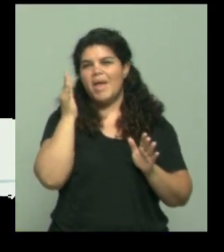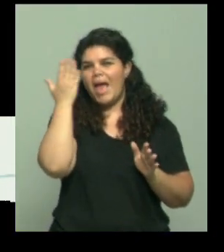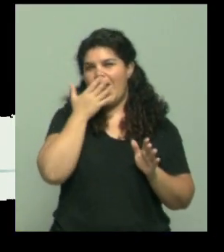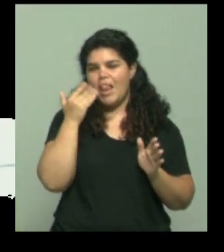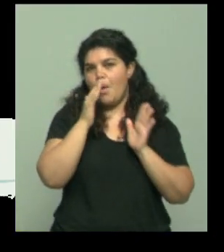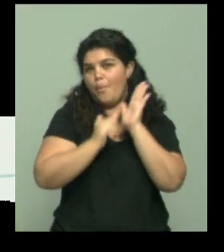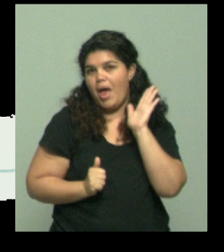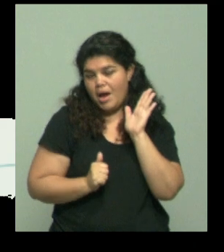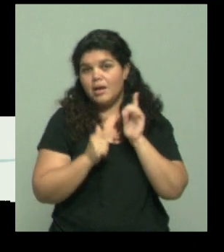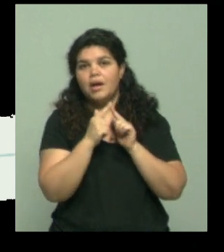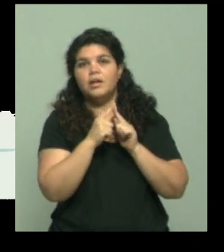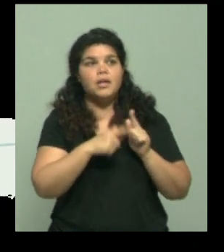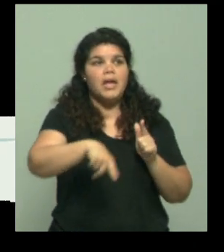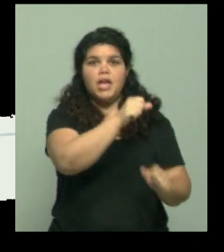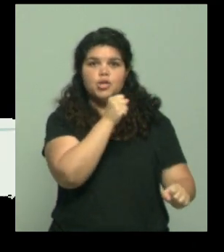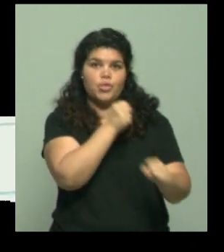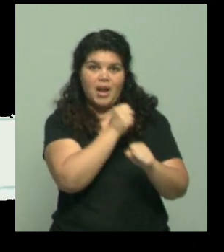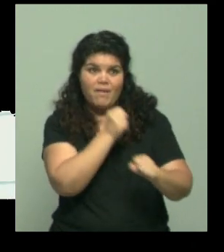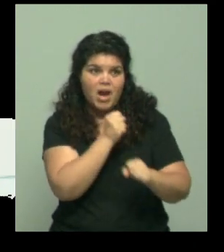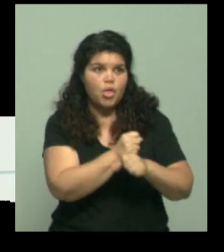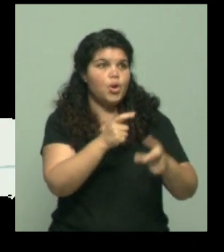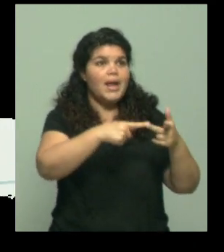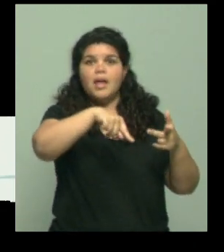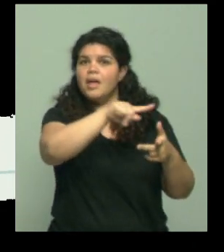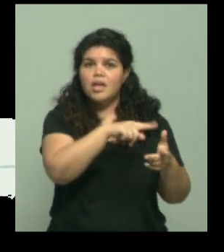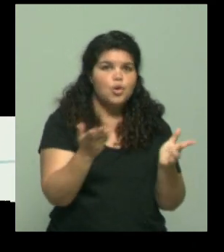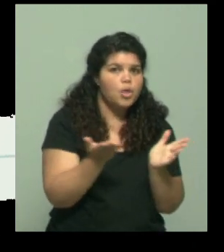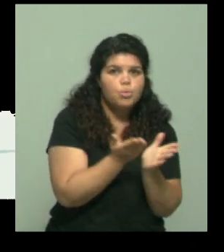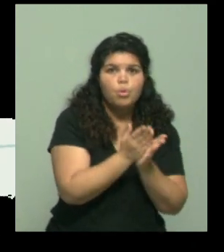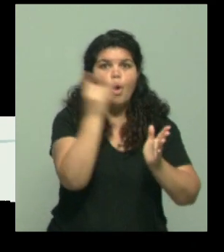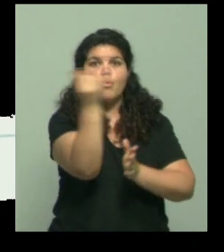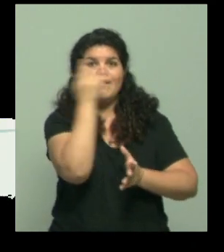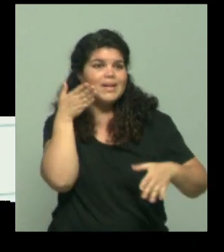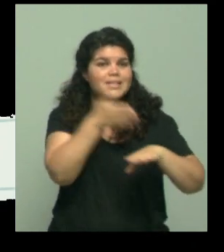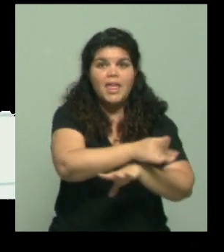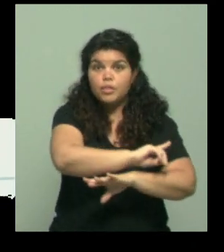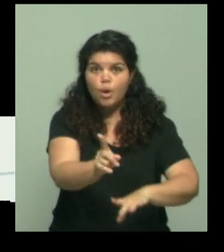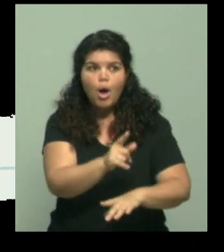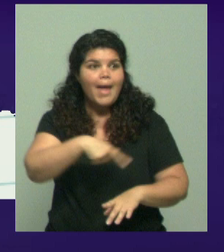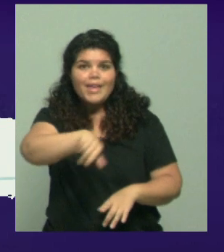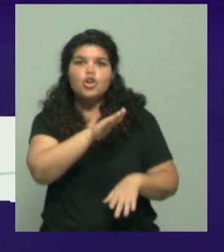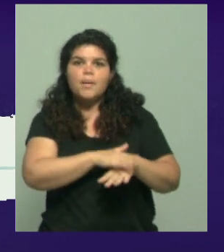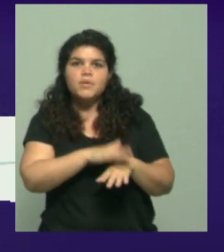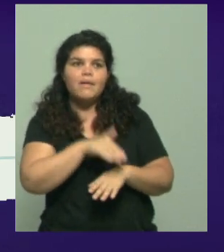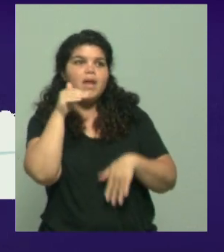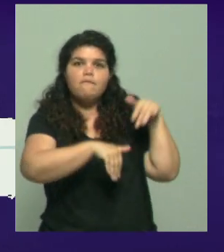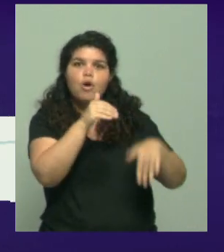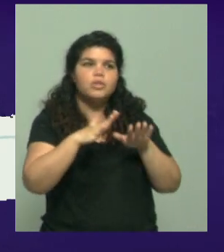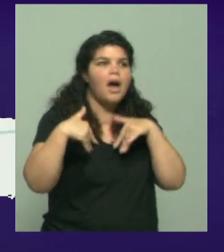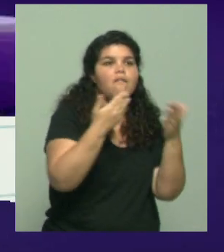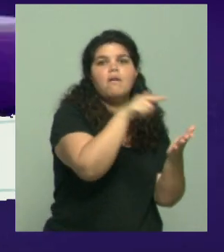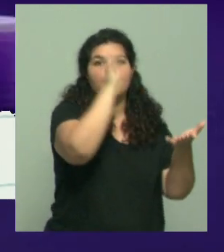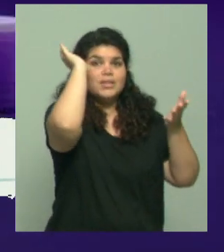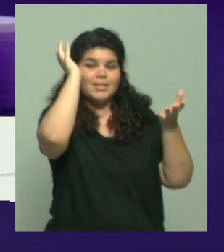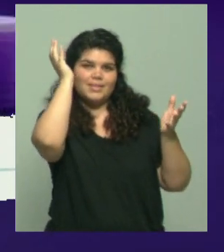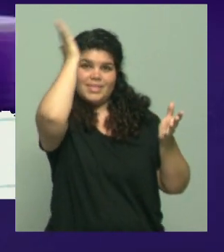sin estudios universitarios, que justamente buscaban en Trump la respuesta en relación a decisiones